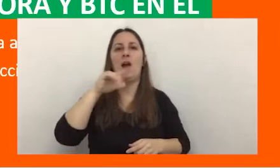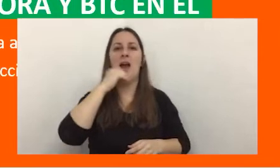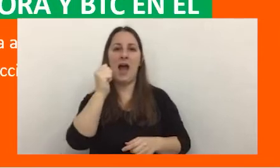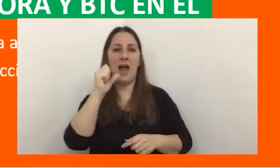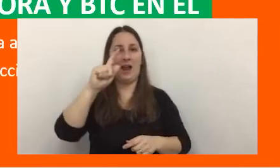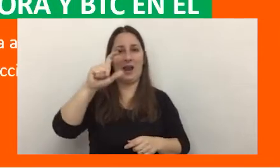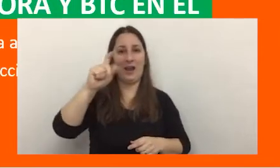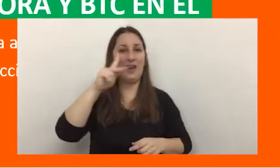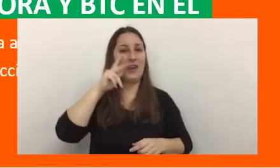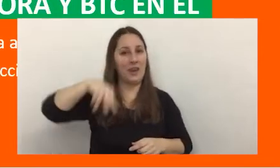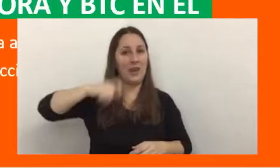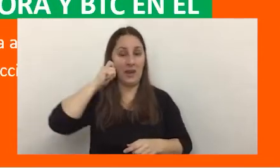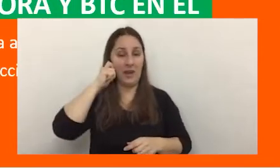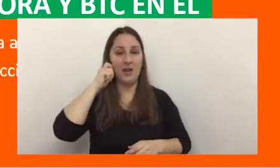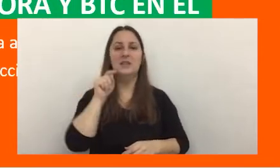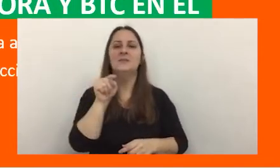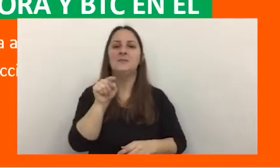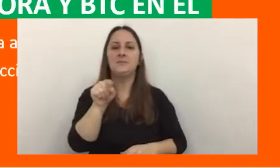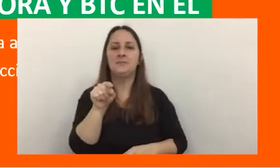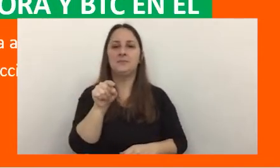el cripto jacking es el